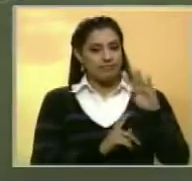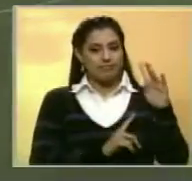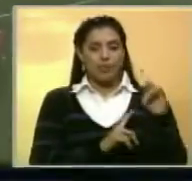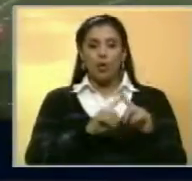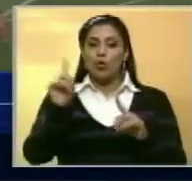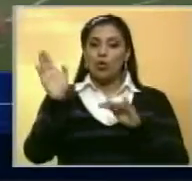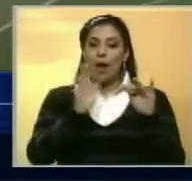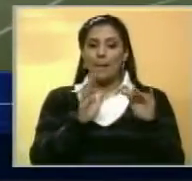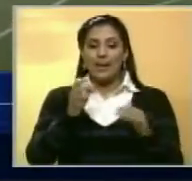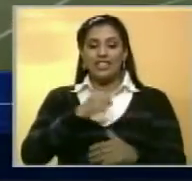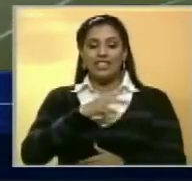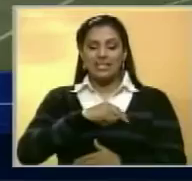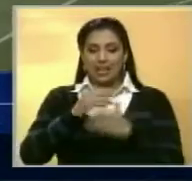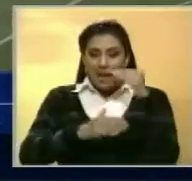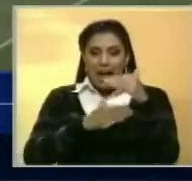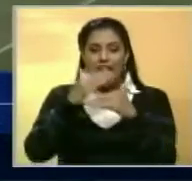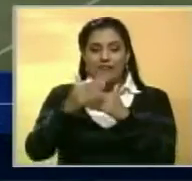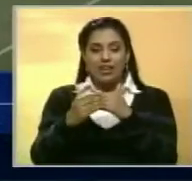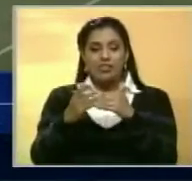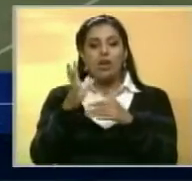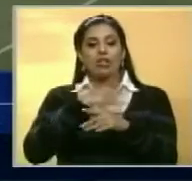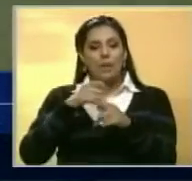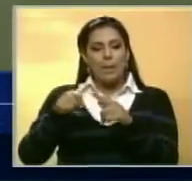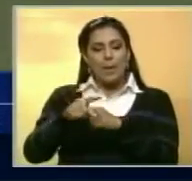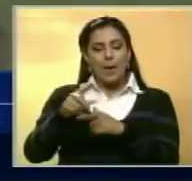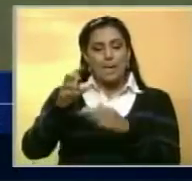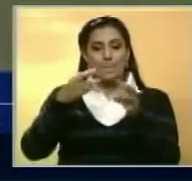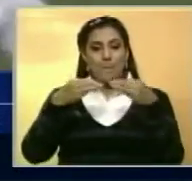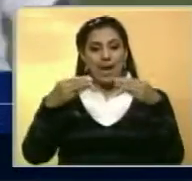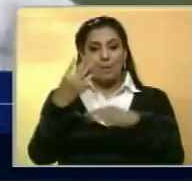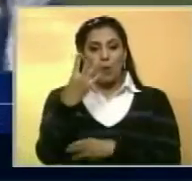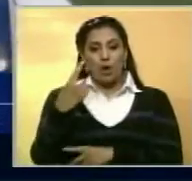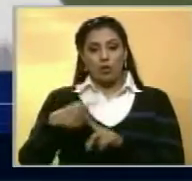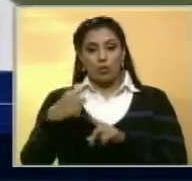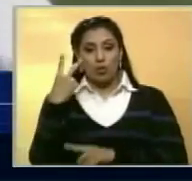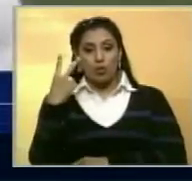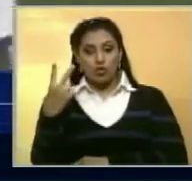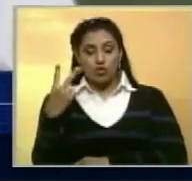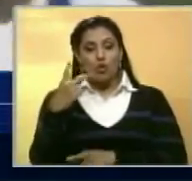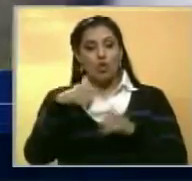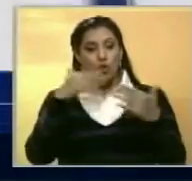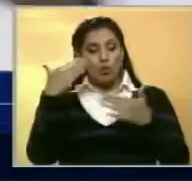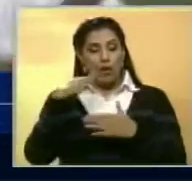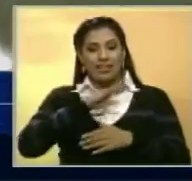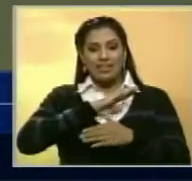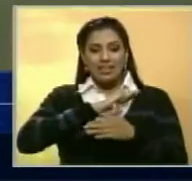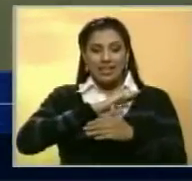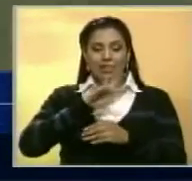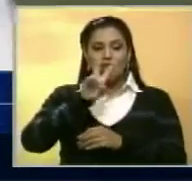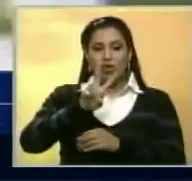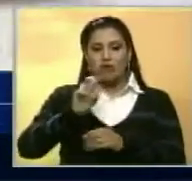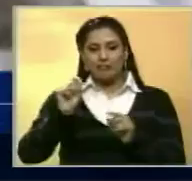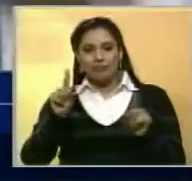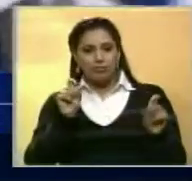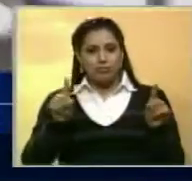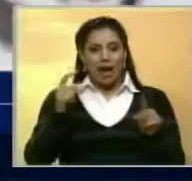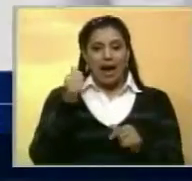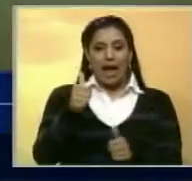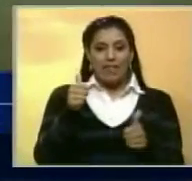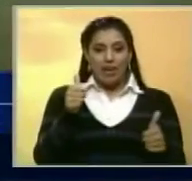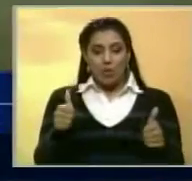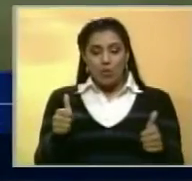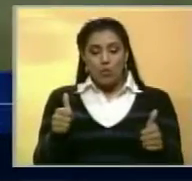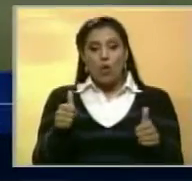Por su parte, Chile también avanzó a la siguiente ronda y golear a Panamá 4-2. Eduardo Vargas y Alexis Sánchez marcaron dos tantos cada uno por los